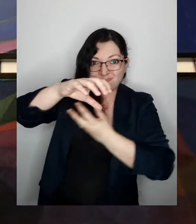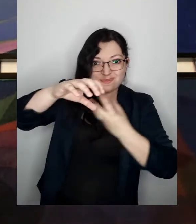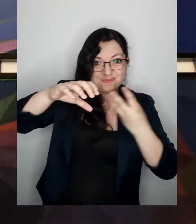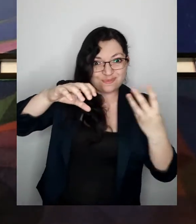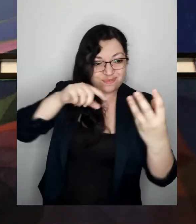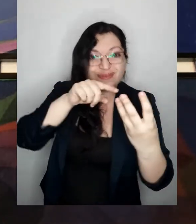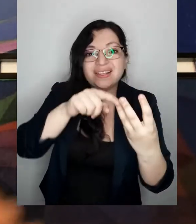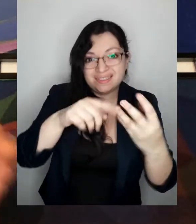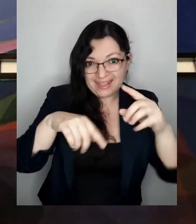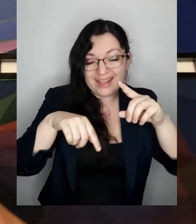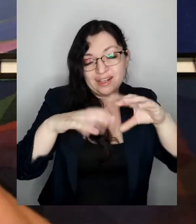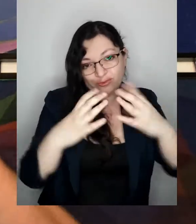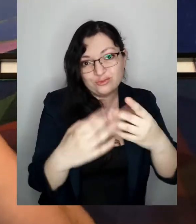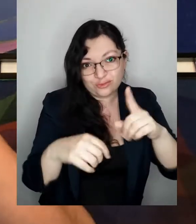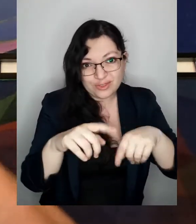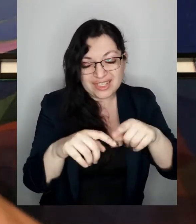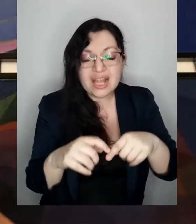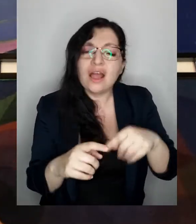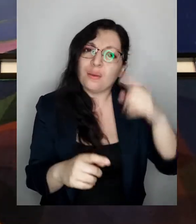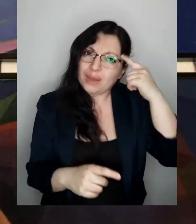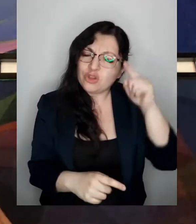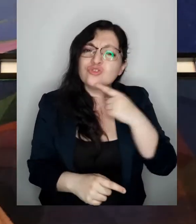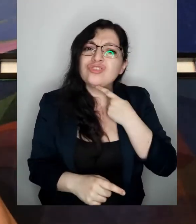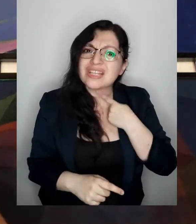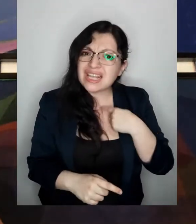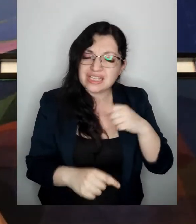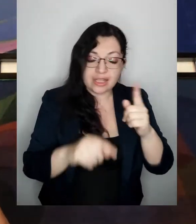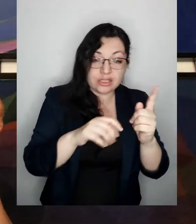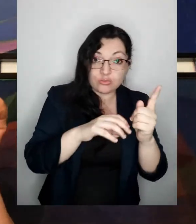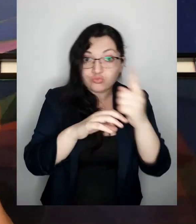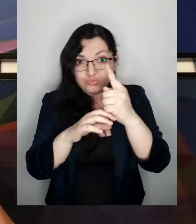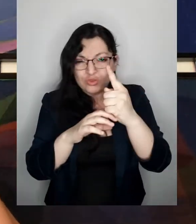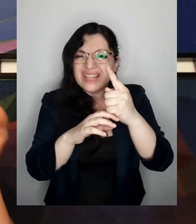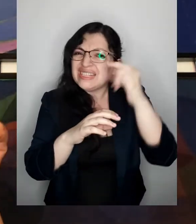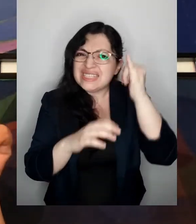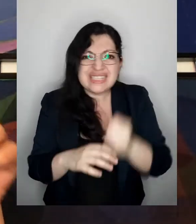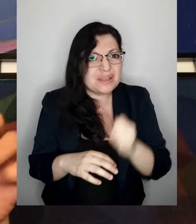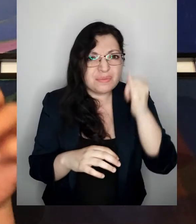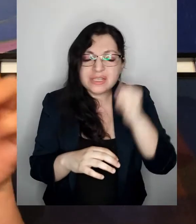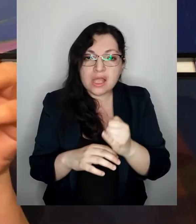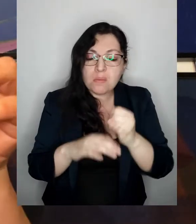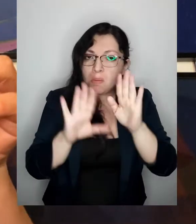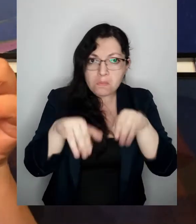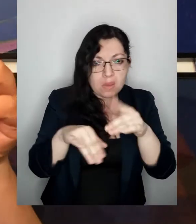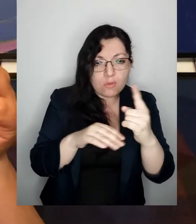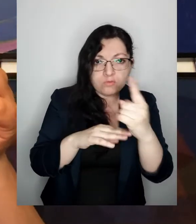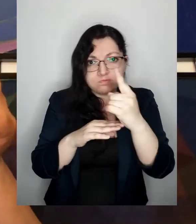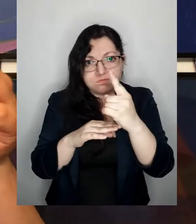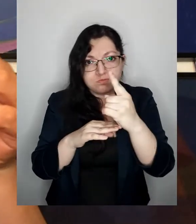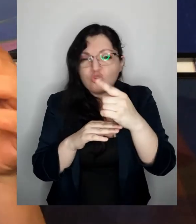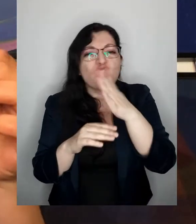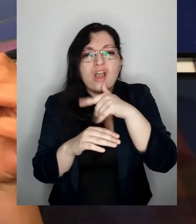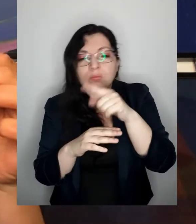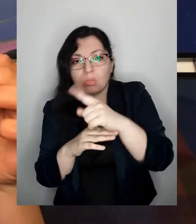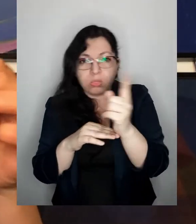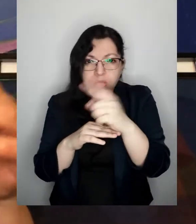lo interesante es que este eje siempre apunta al mismo lugar durante toda la vuelta así que si moviste la punta de arriba un poquito a la